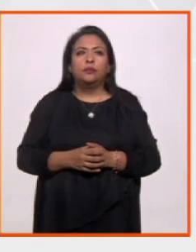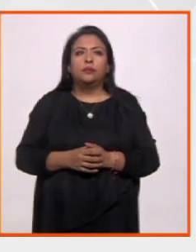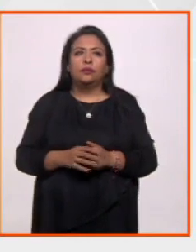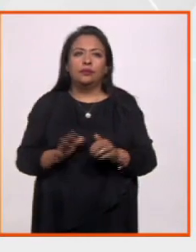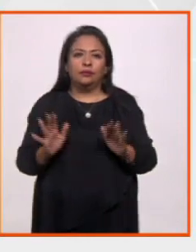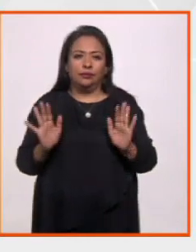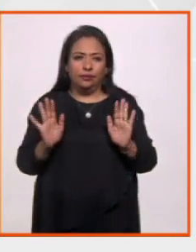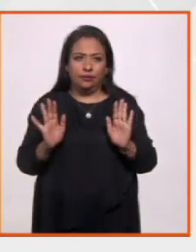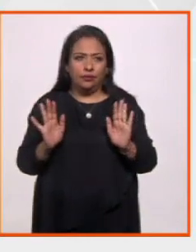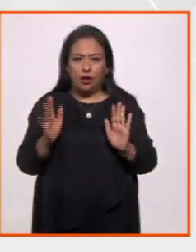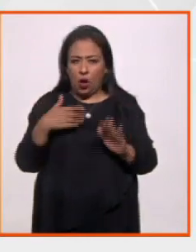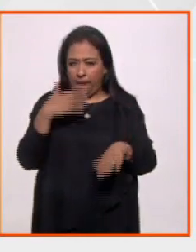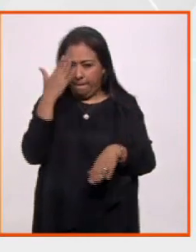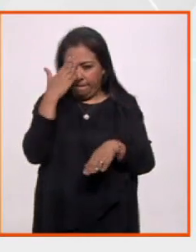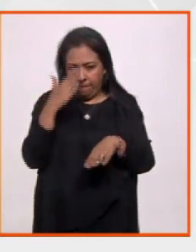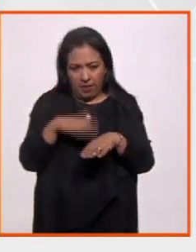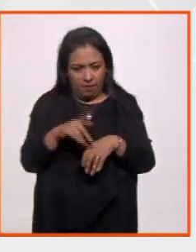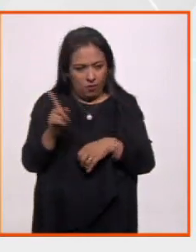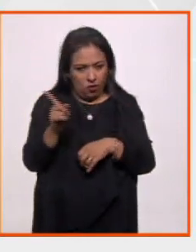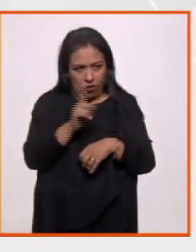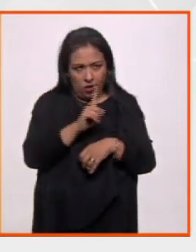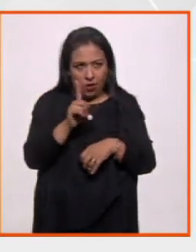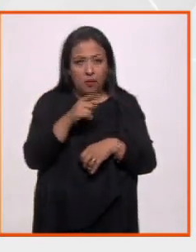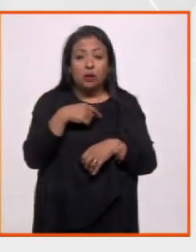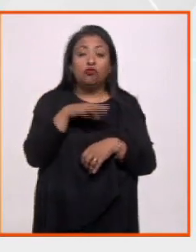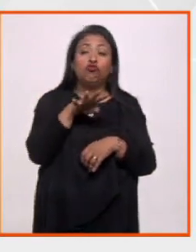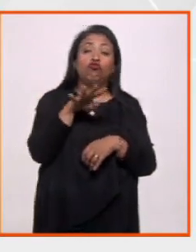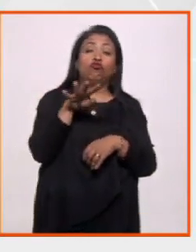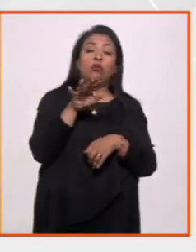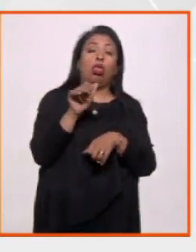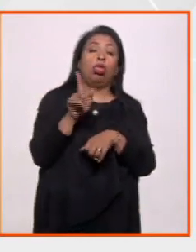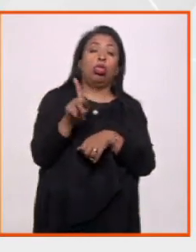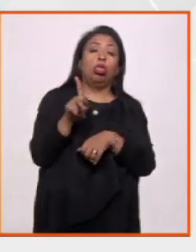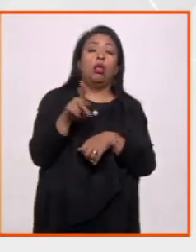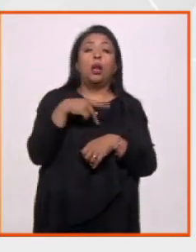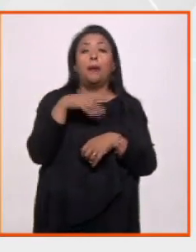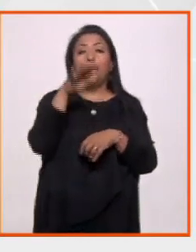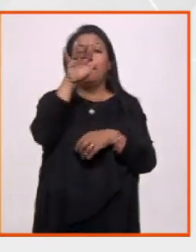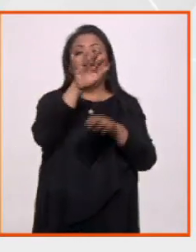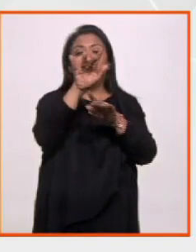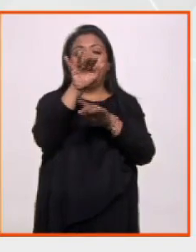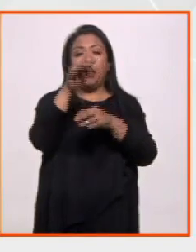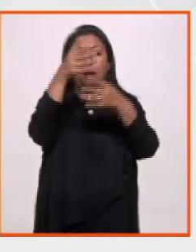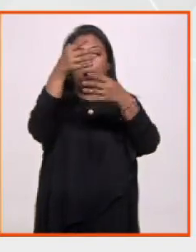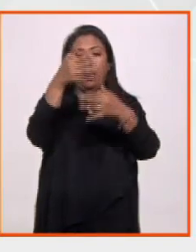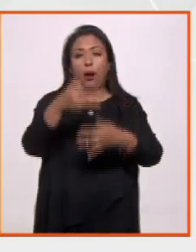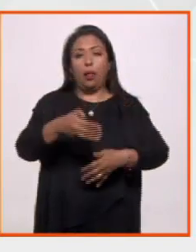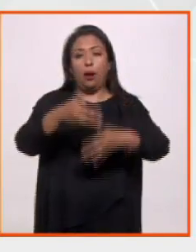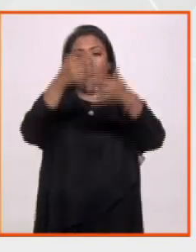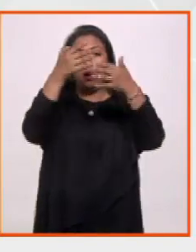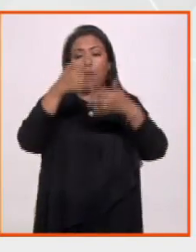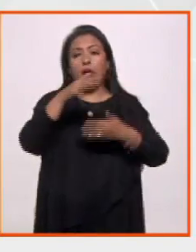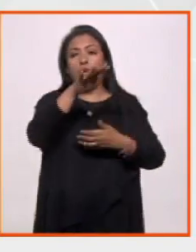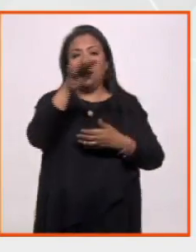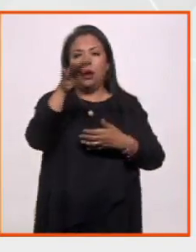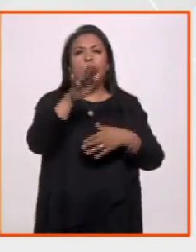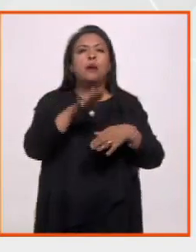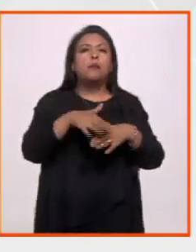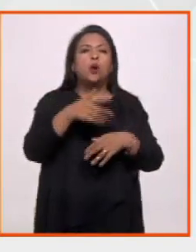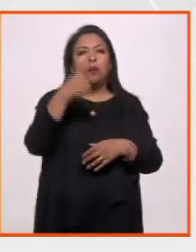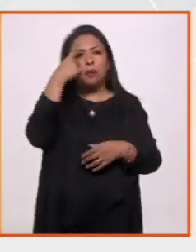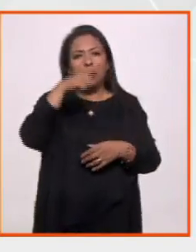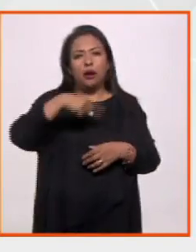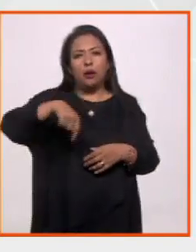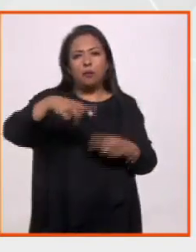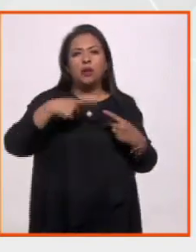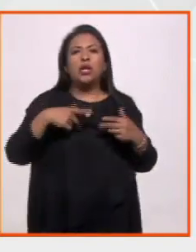Ahora, no, no, no me lo sé de memoria, pero soy muy buen actor. Lo leí del Prompter. Lo leí por una sencilla razón, para que